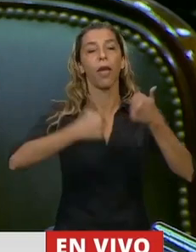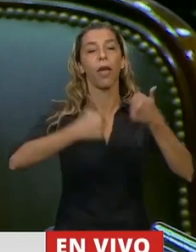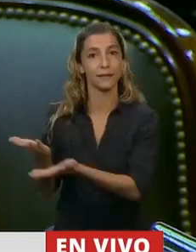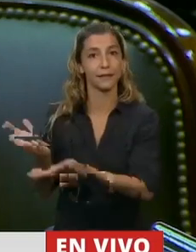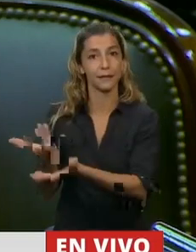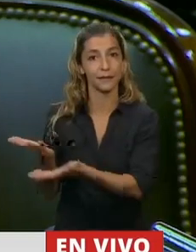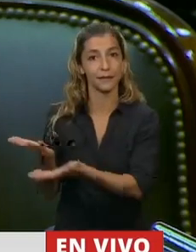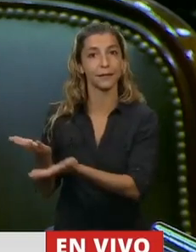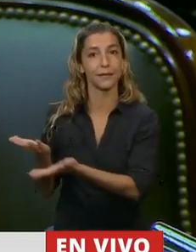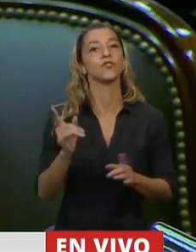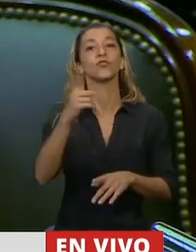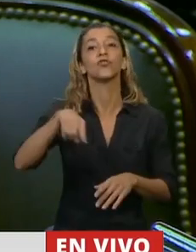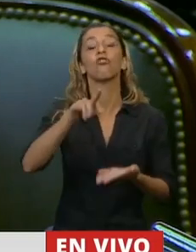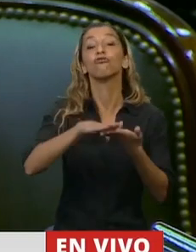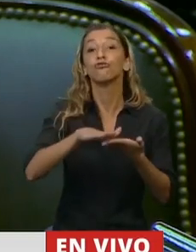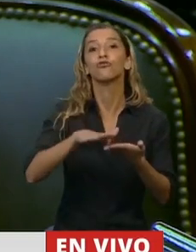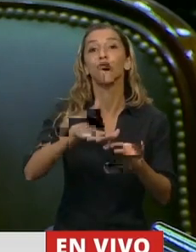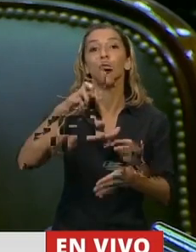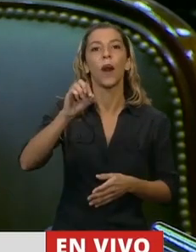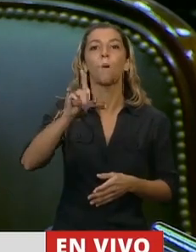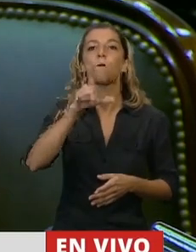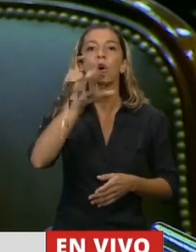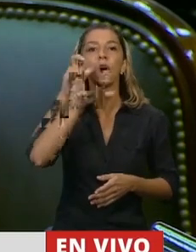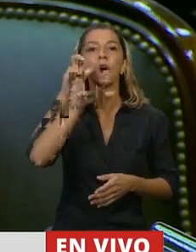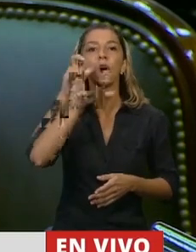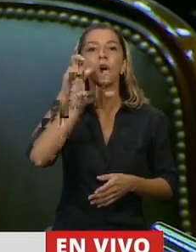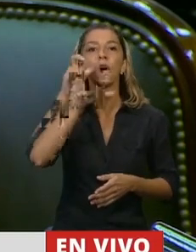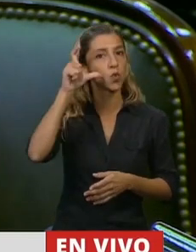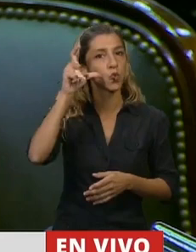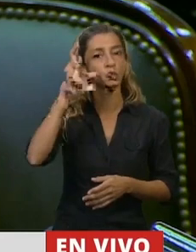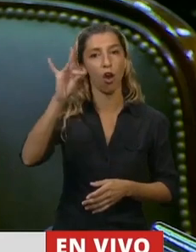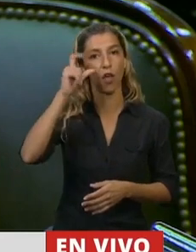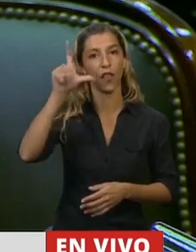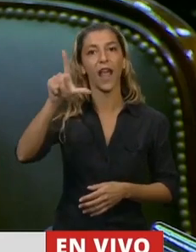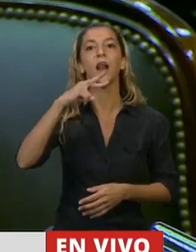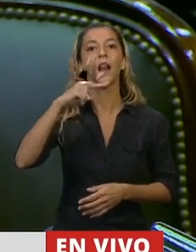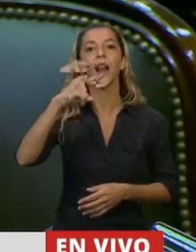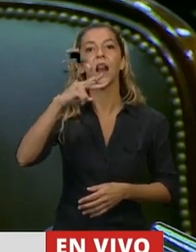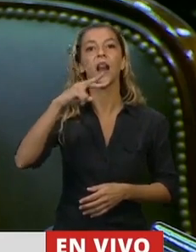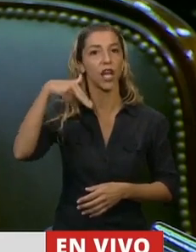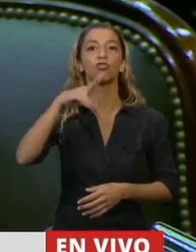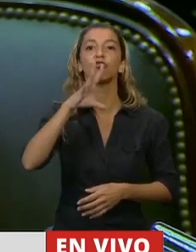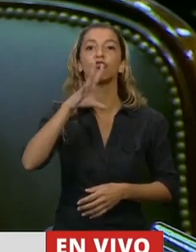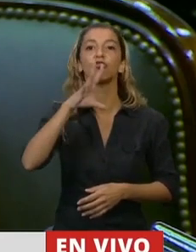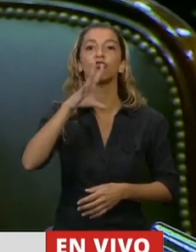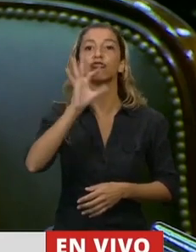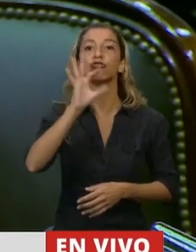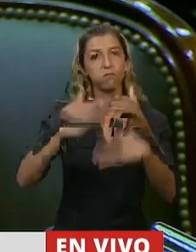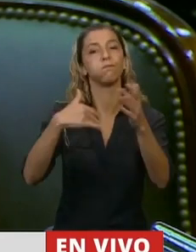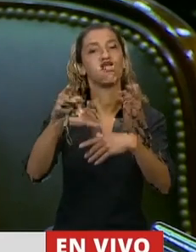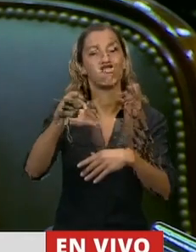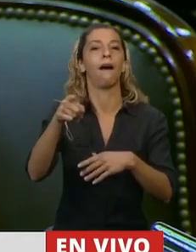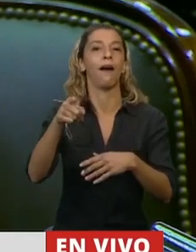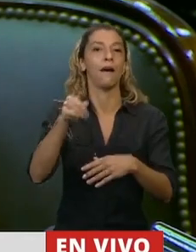no sepa qué es Portesuelos del Viento, es una mega obra que se está llevando adelante en la provincia de Mendoza para el aprovechamiento del agua.